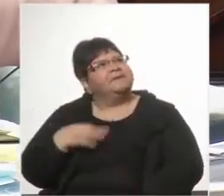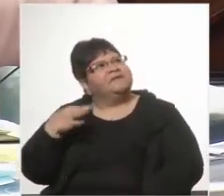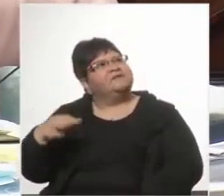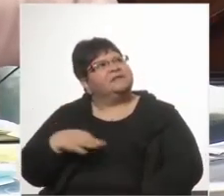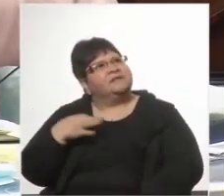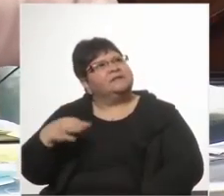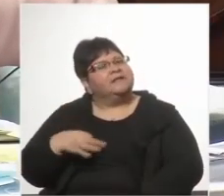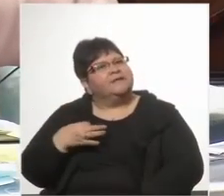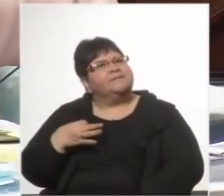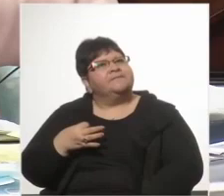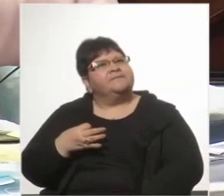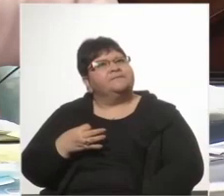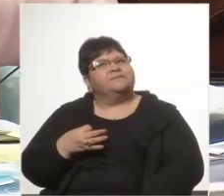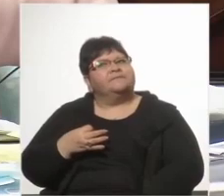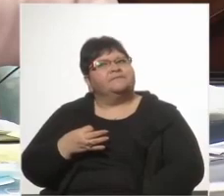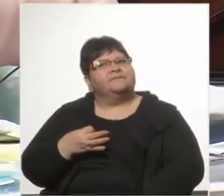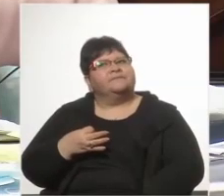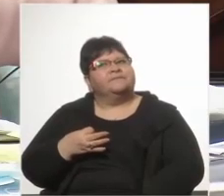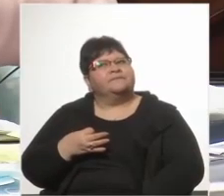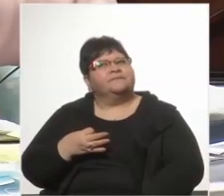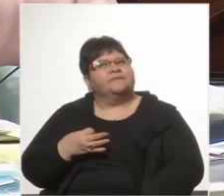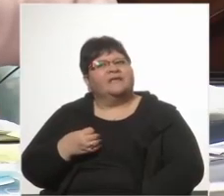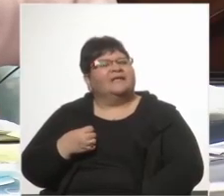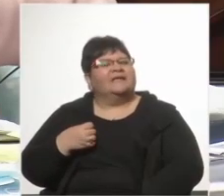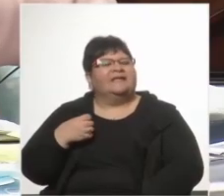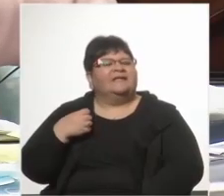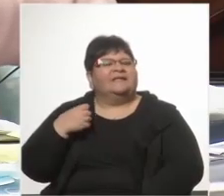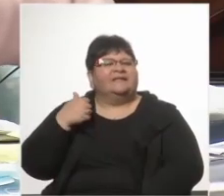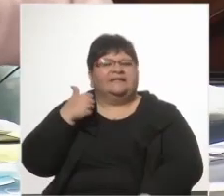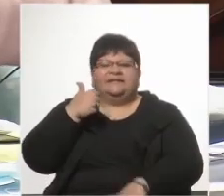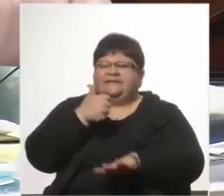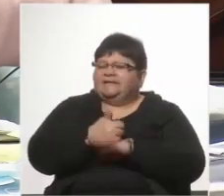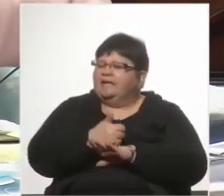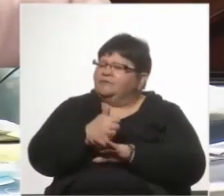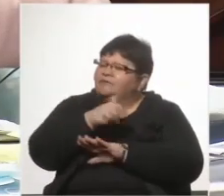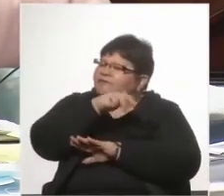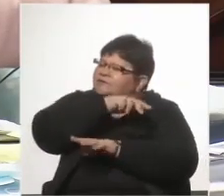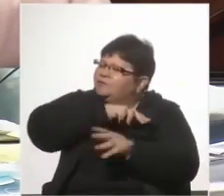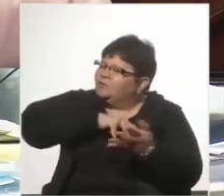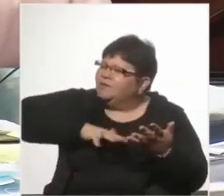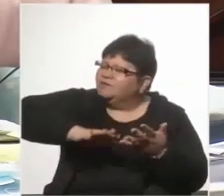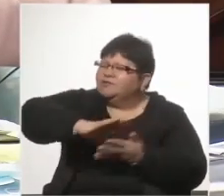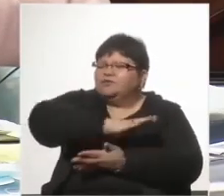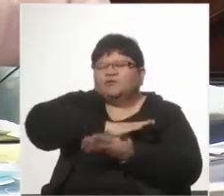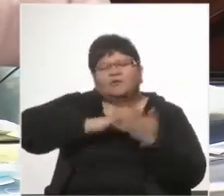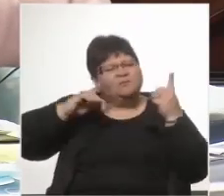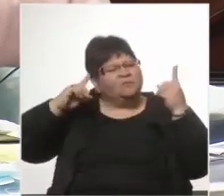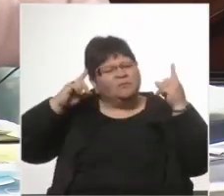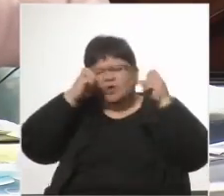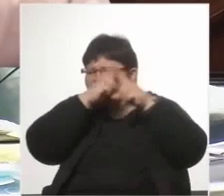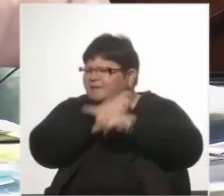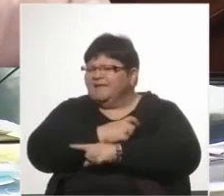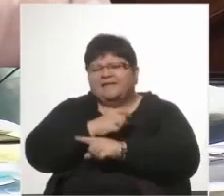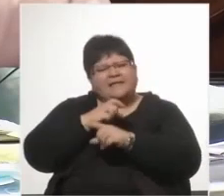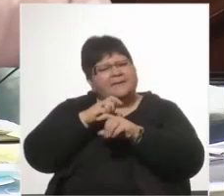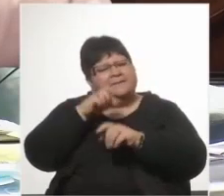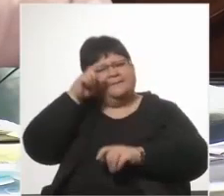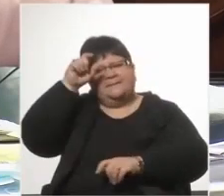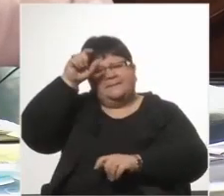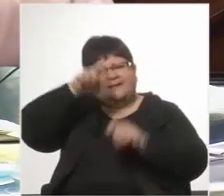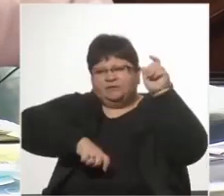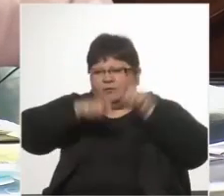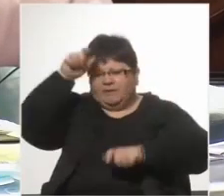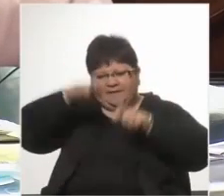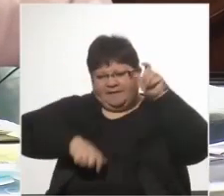en situaciones muy complejas para el país, muy complejas para todos los ciudadanos,